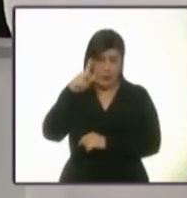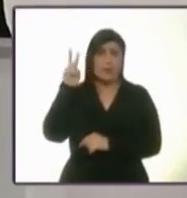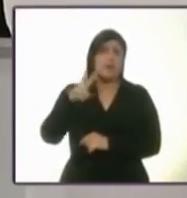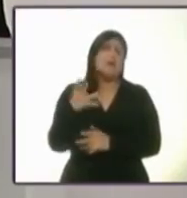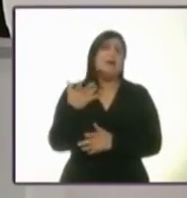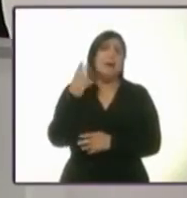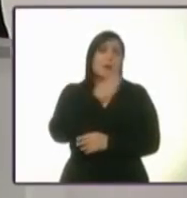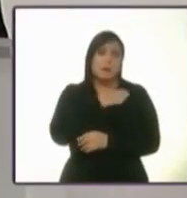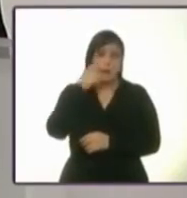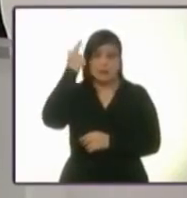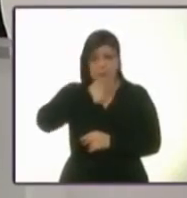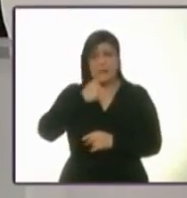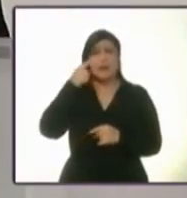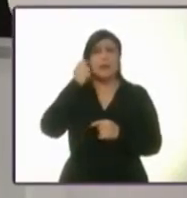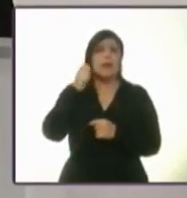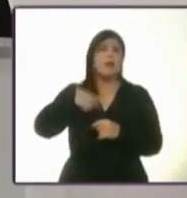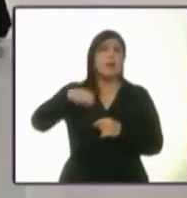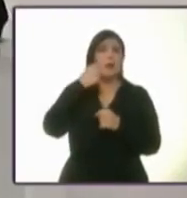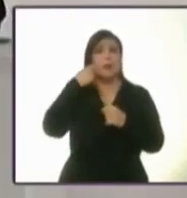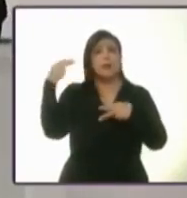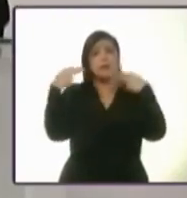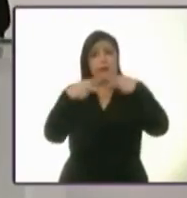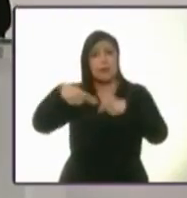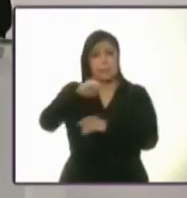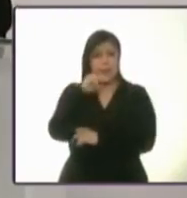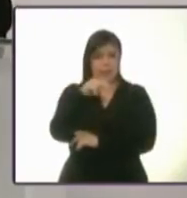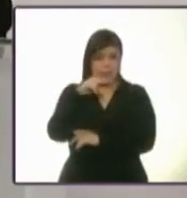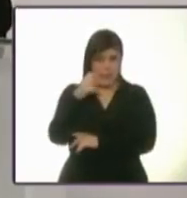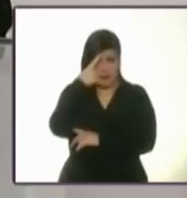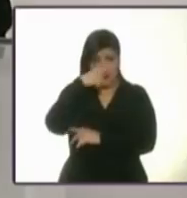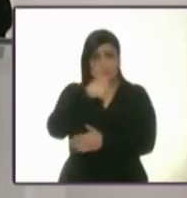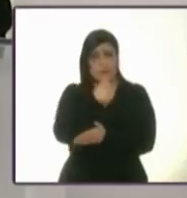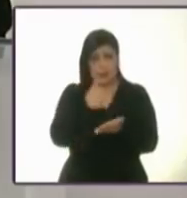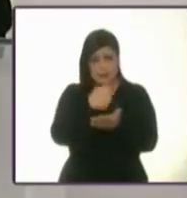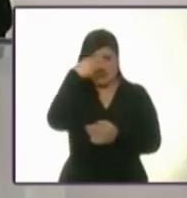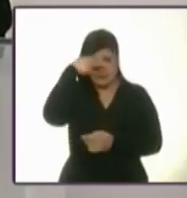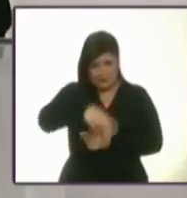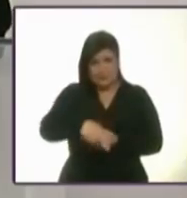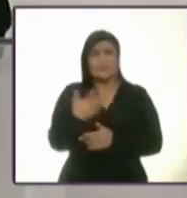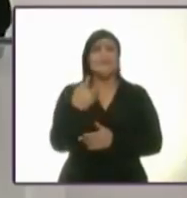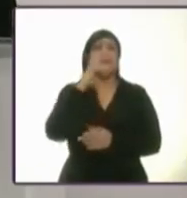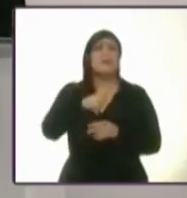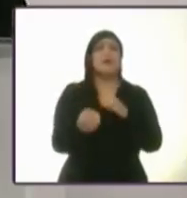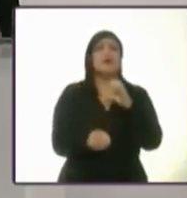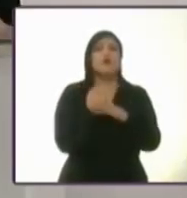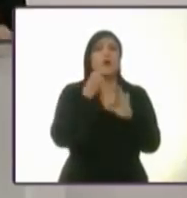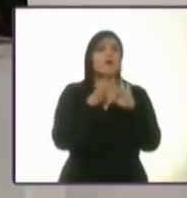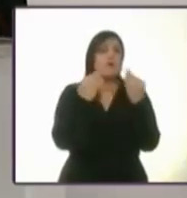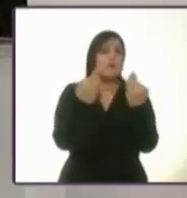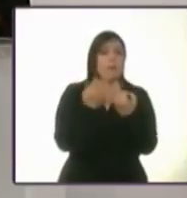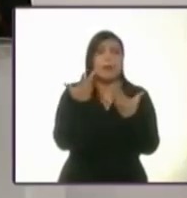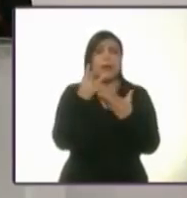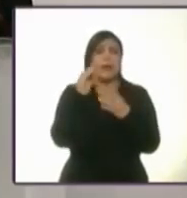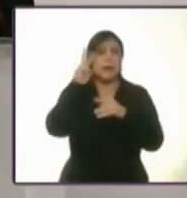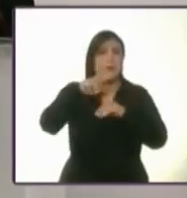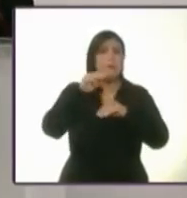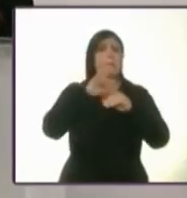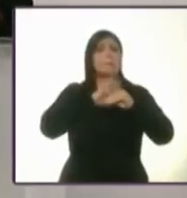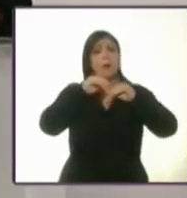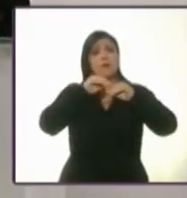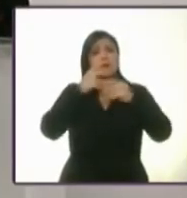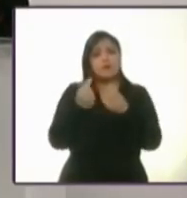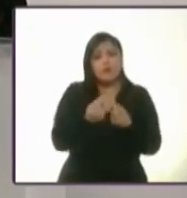quienes siguen este encuentro organizado por el Instituto Electoral de la Ciudad de México. Con un nuevo formato que le imprime mayor